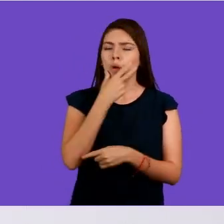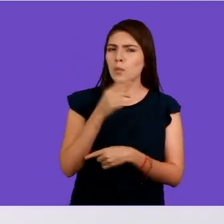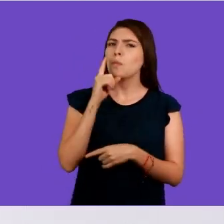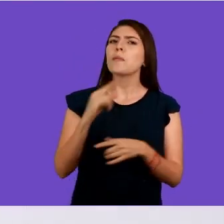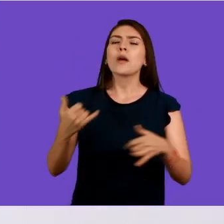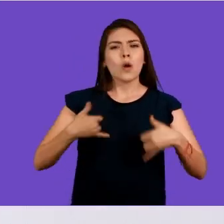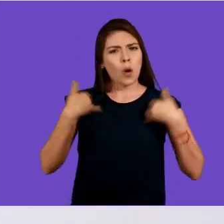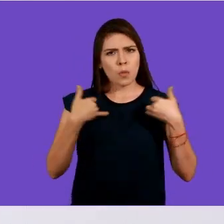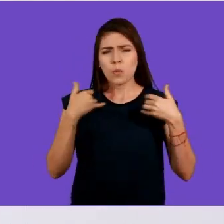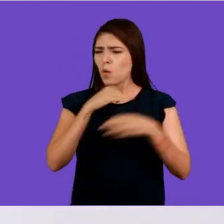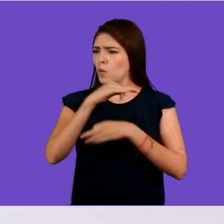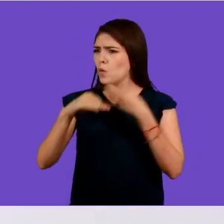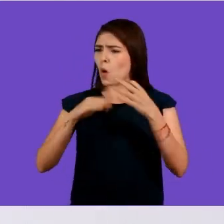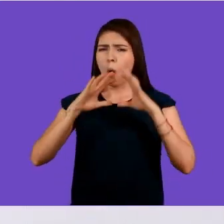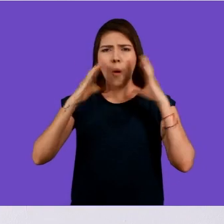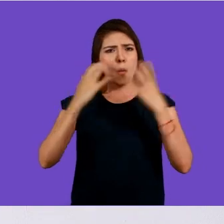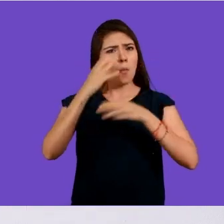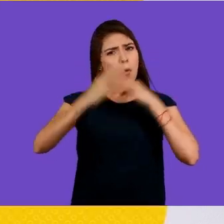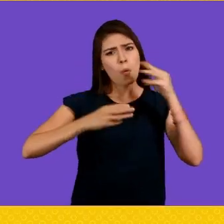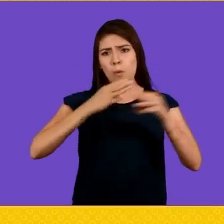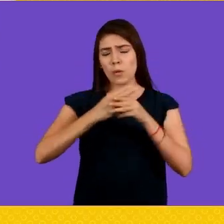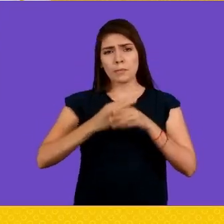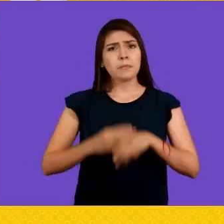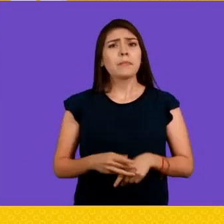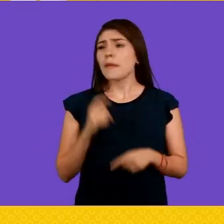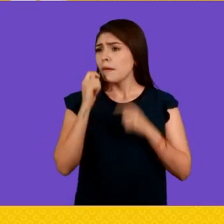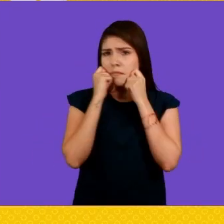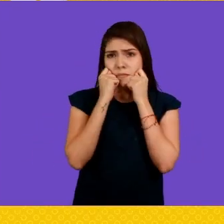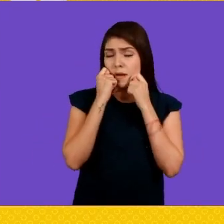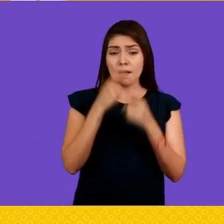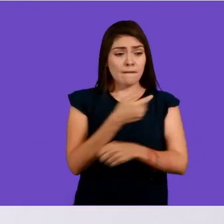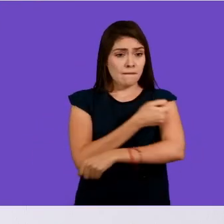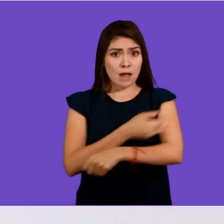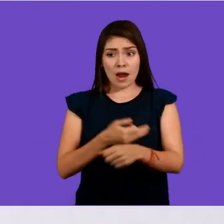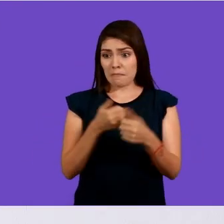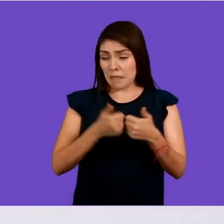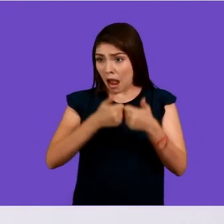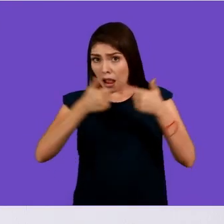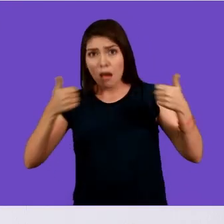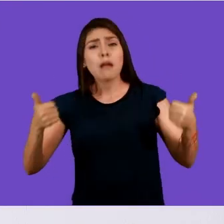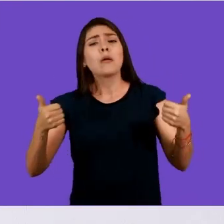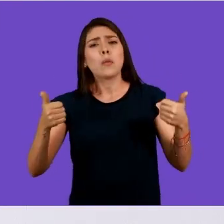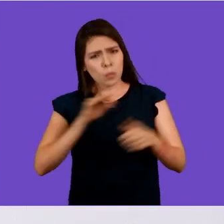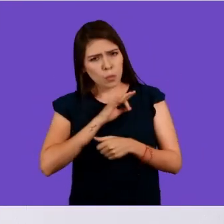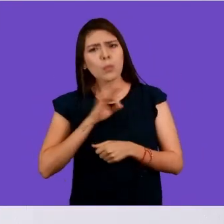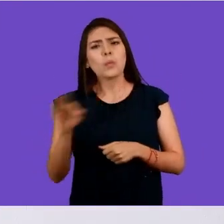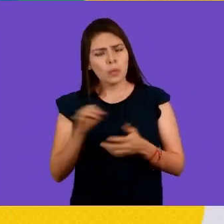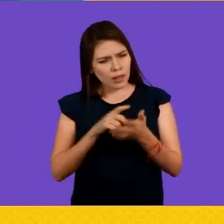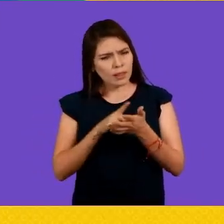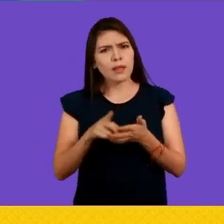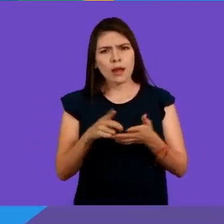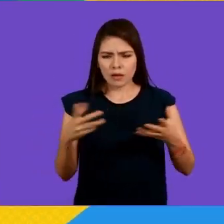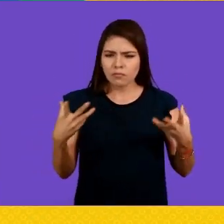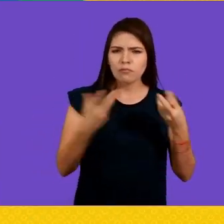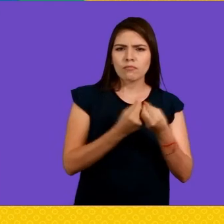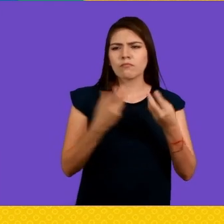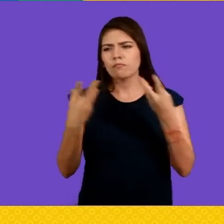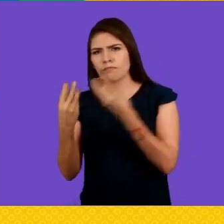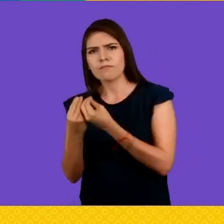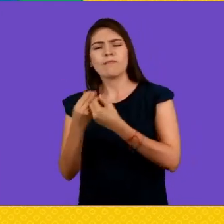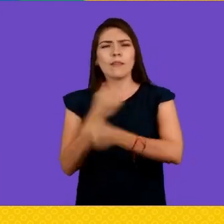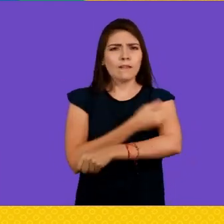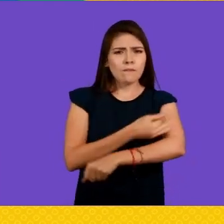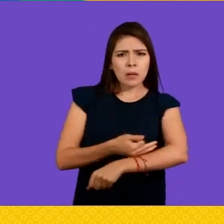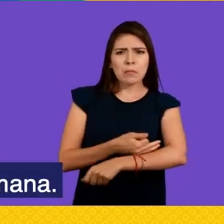adolescentes del mundo. Incluso si nuestra familia está separada, tenemos derecho a convivir con nuestros familiares